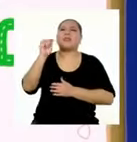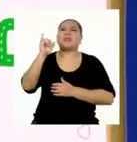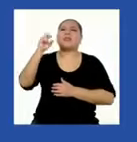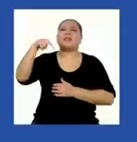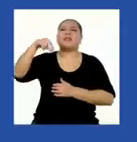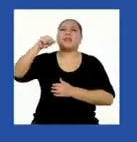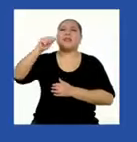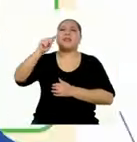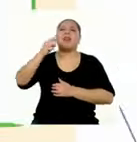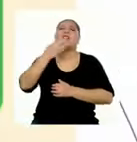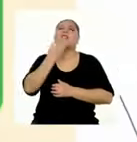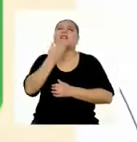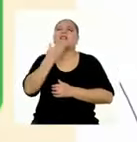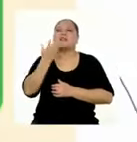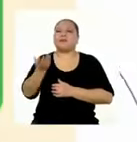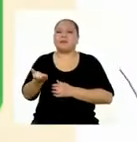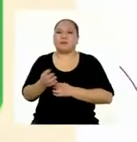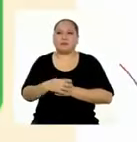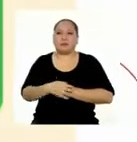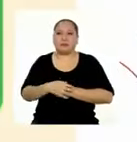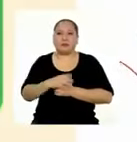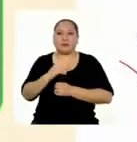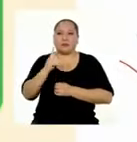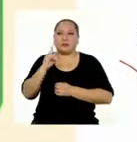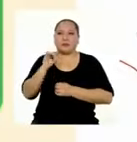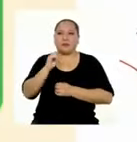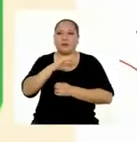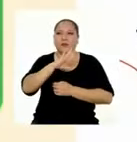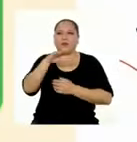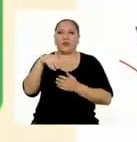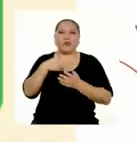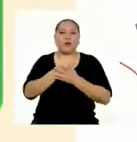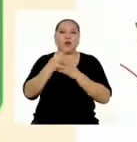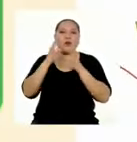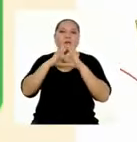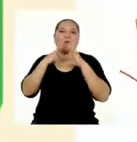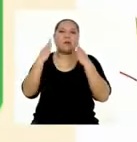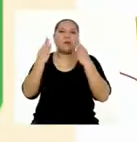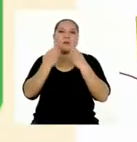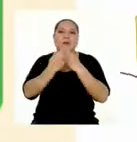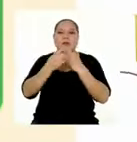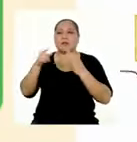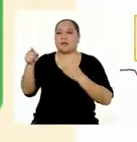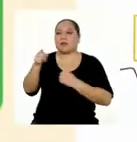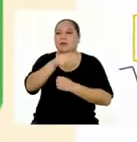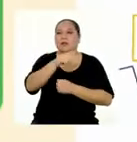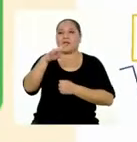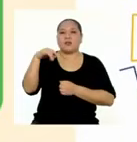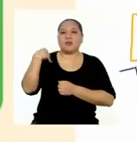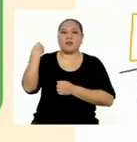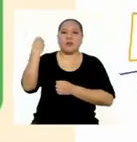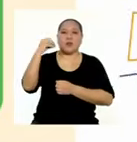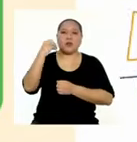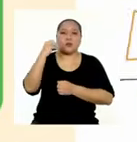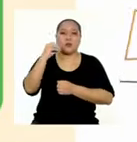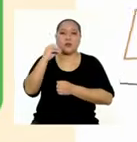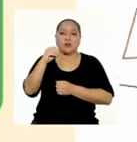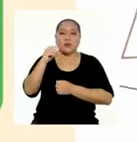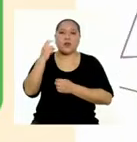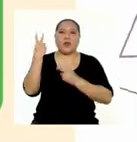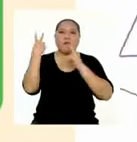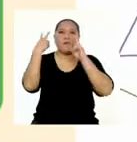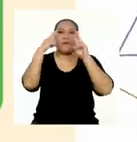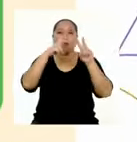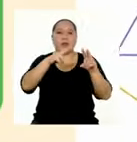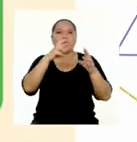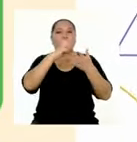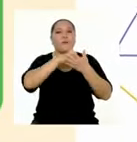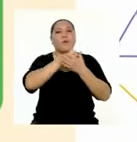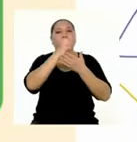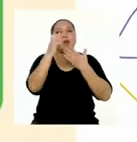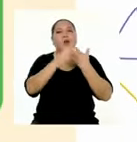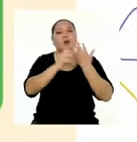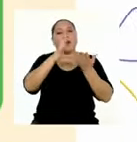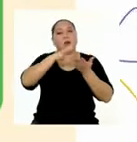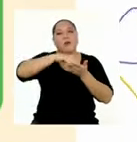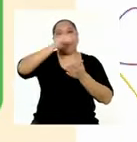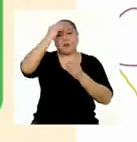ella escribió lo siguiente. Destinatario. Todas las familias de las y los adolescentes que sintonizan el programa Aprendo en Casa.